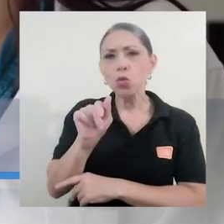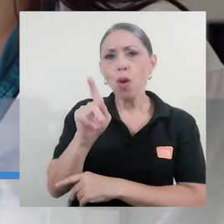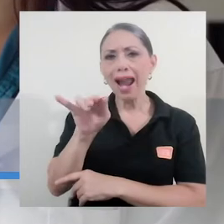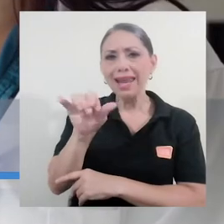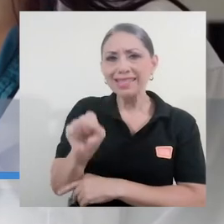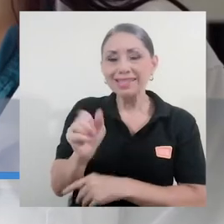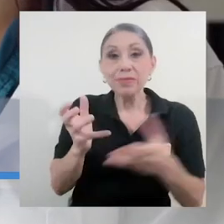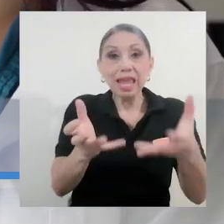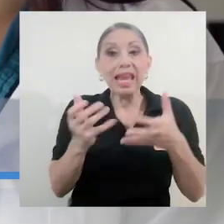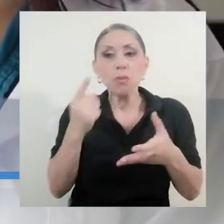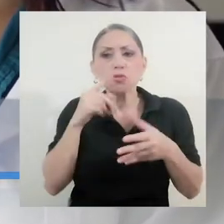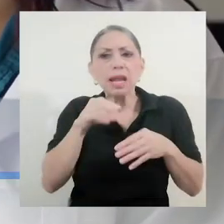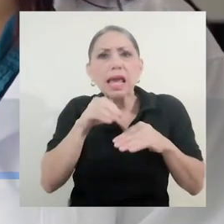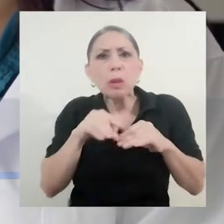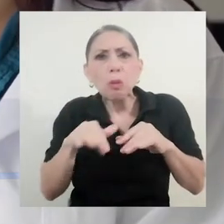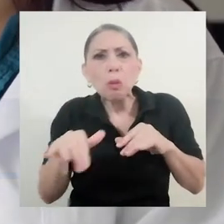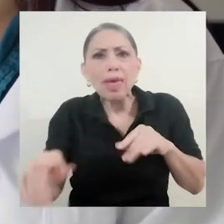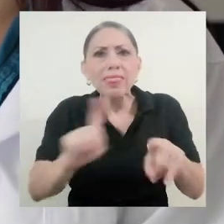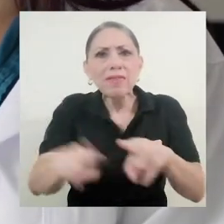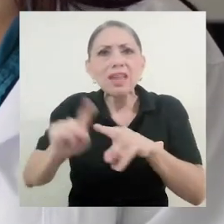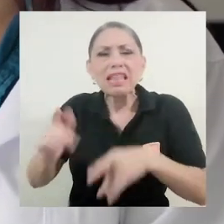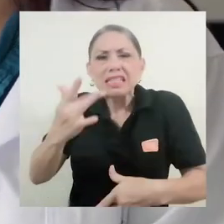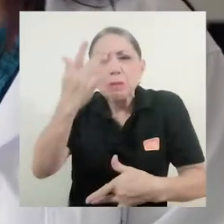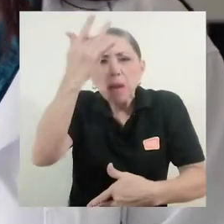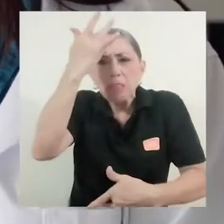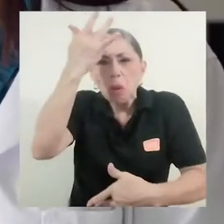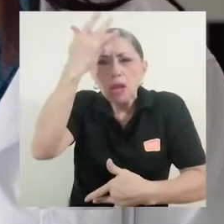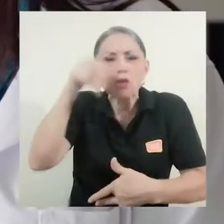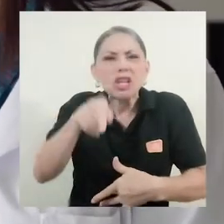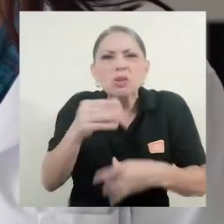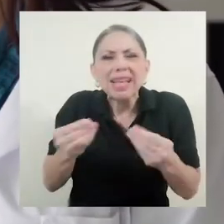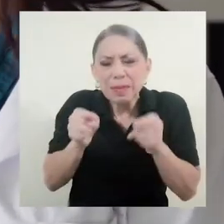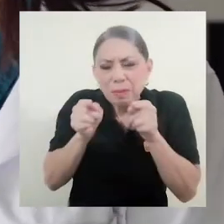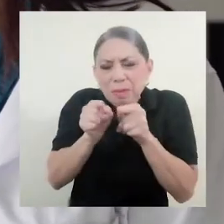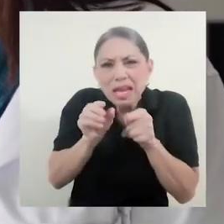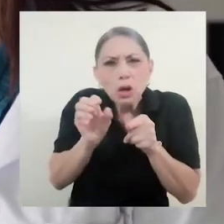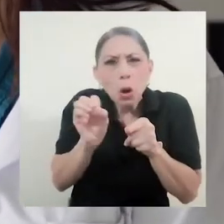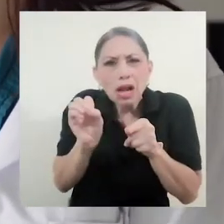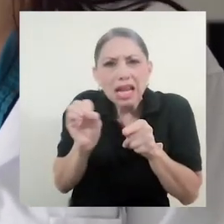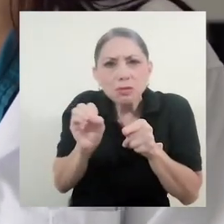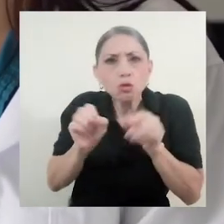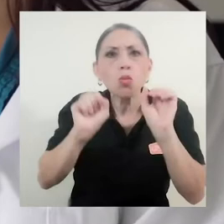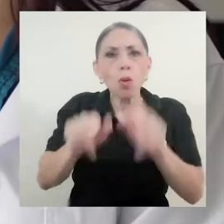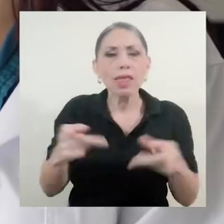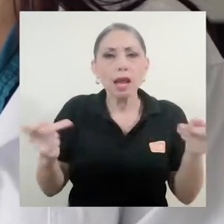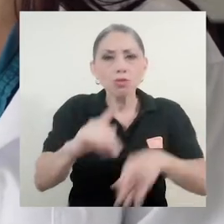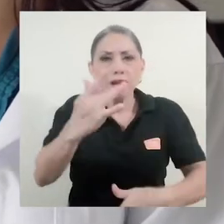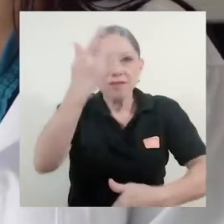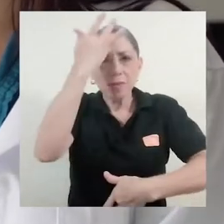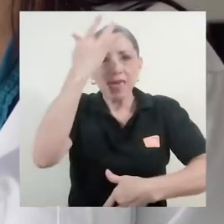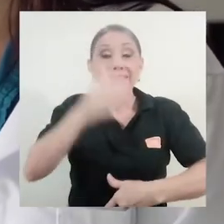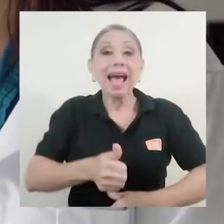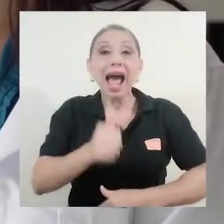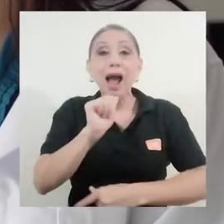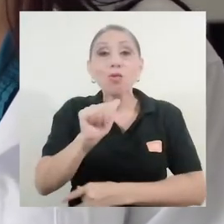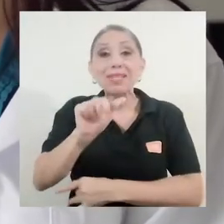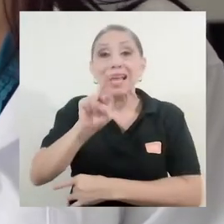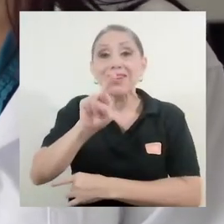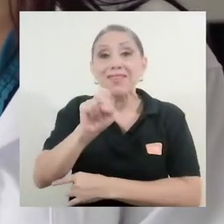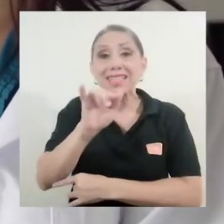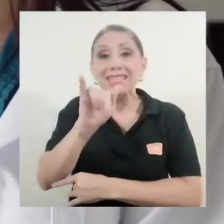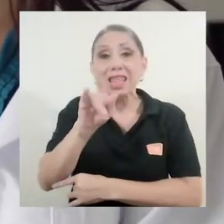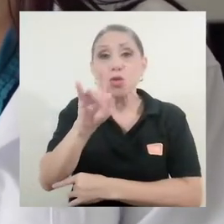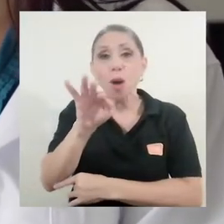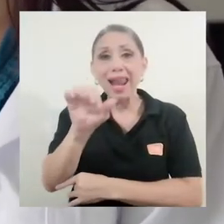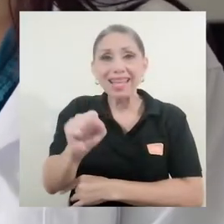patógenos. Los patógenos son microorganismos que pueden causar enfermedad. Entonces, en las aguas residuales